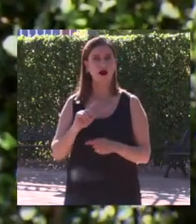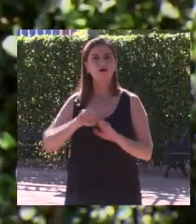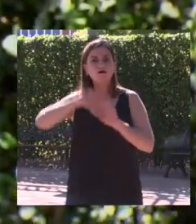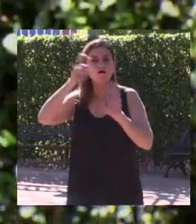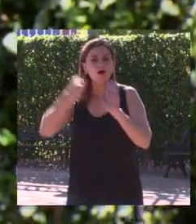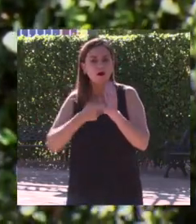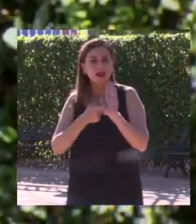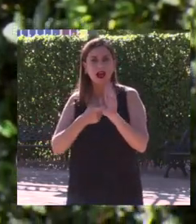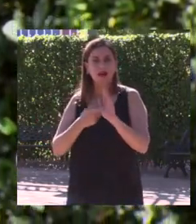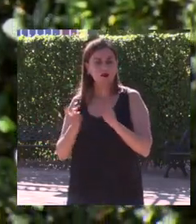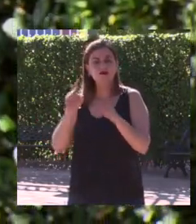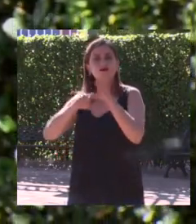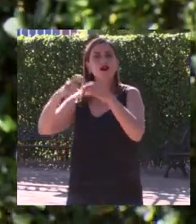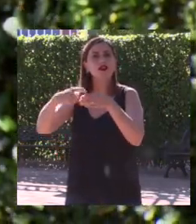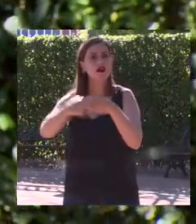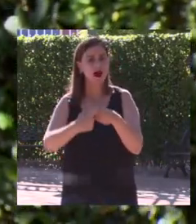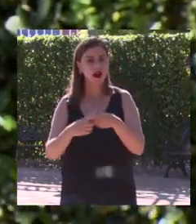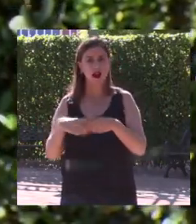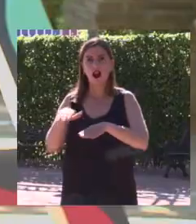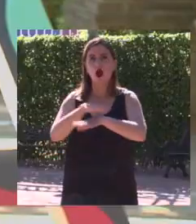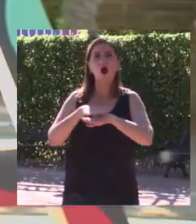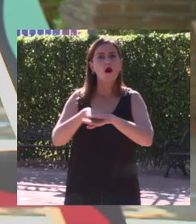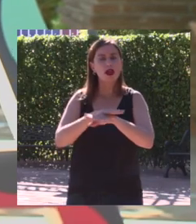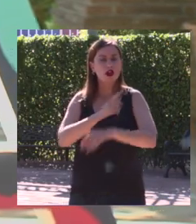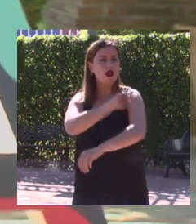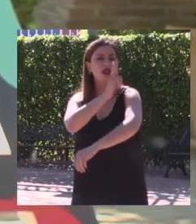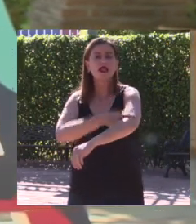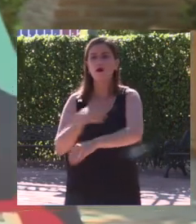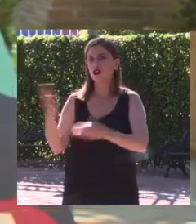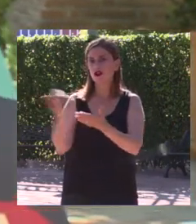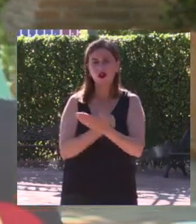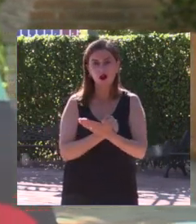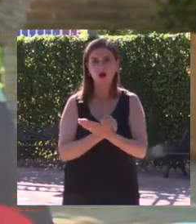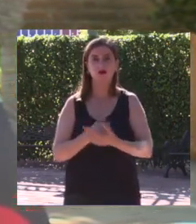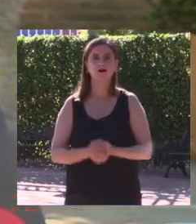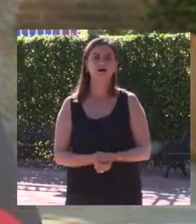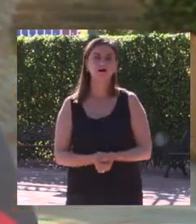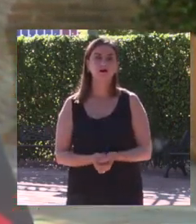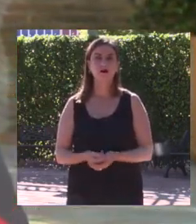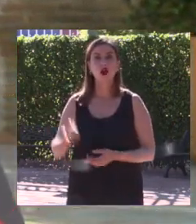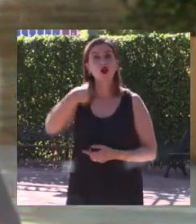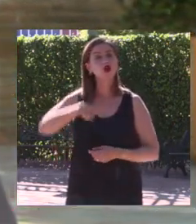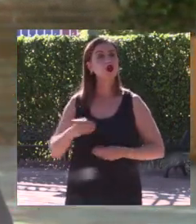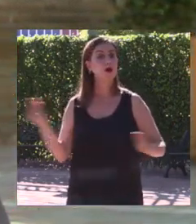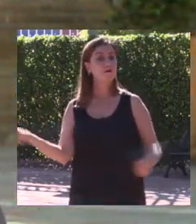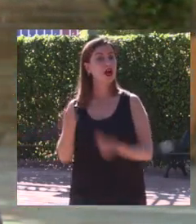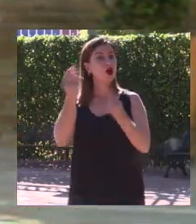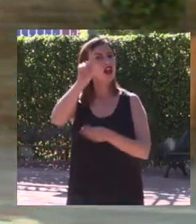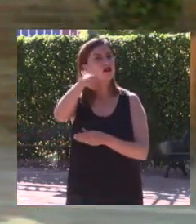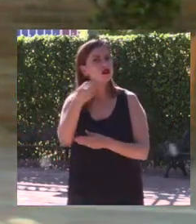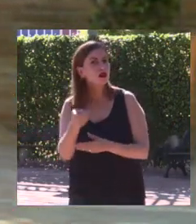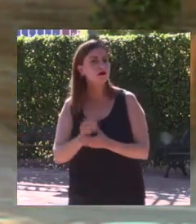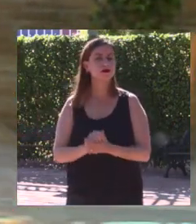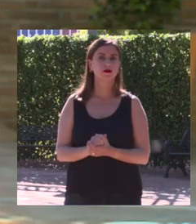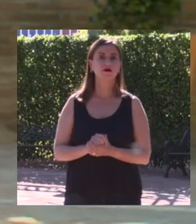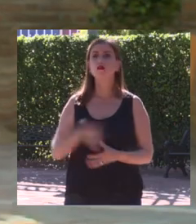completar ese espacio dentro de todos los órganos de gobierno del deporte hemos mejorado